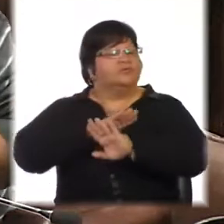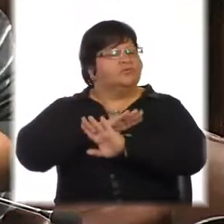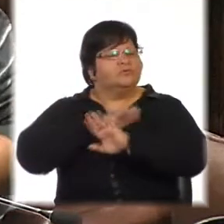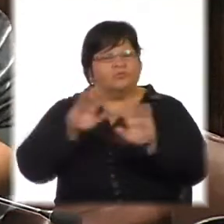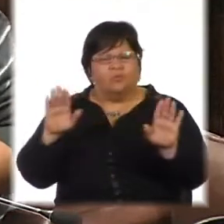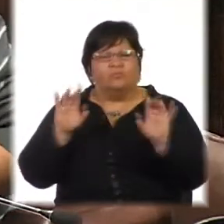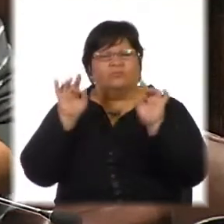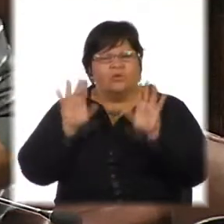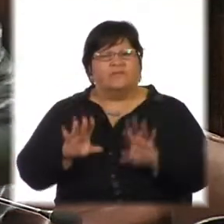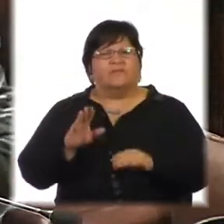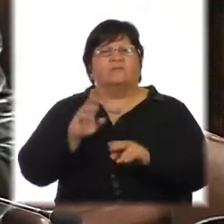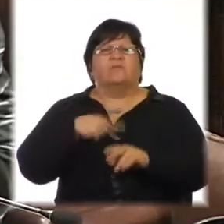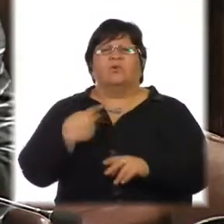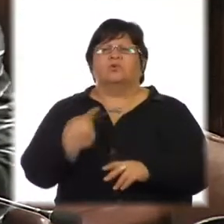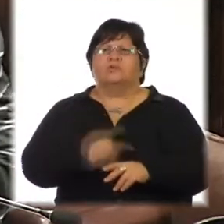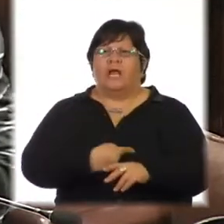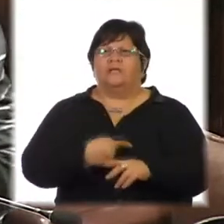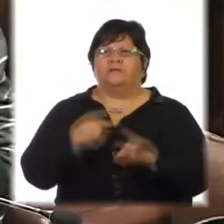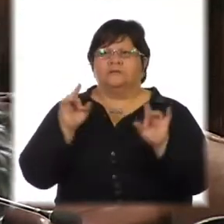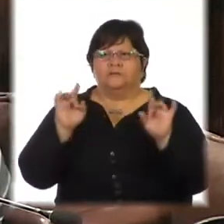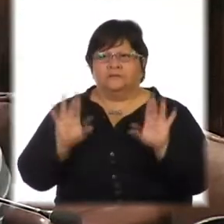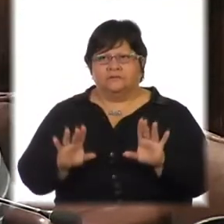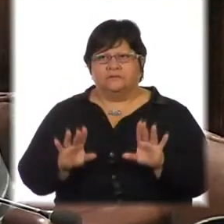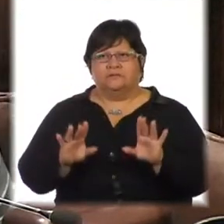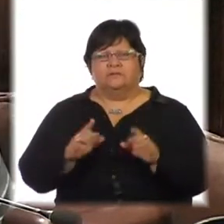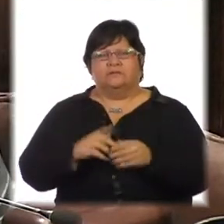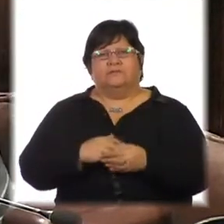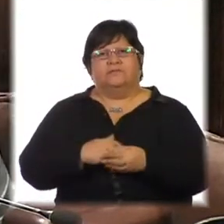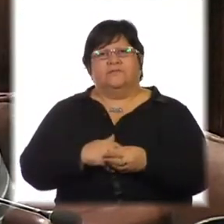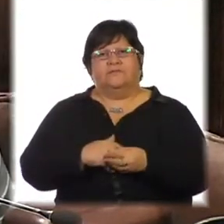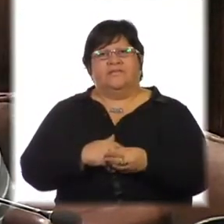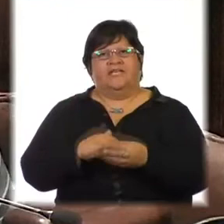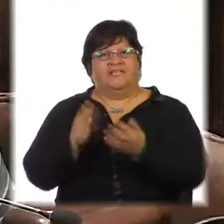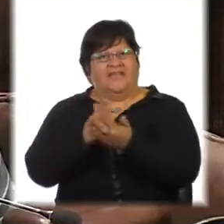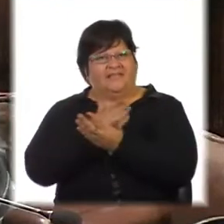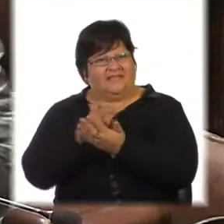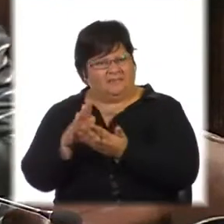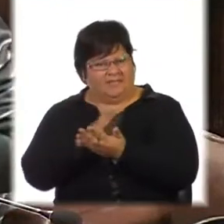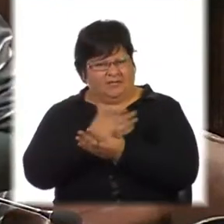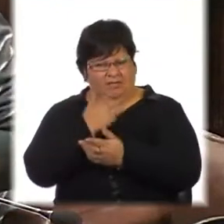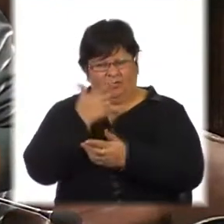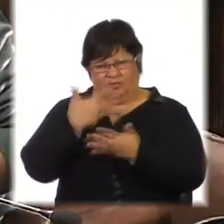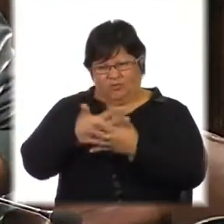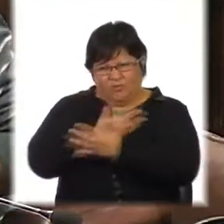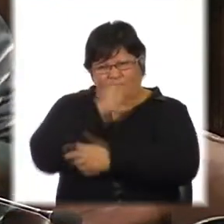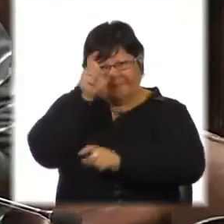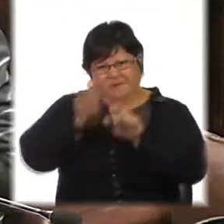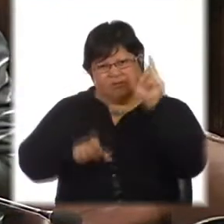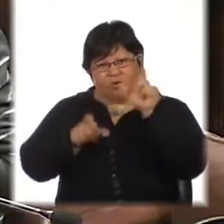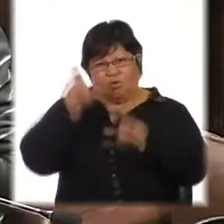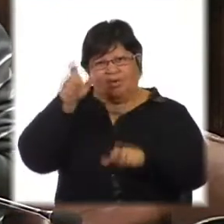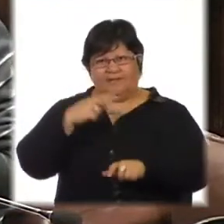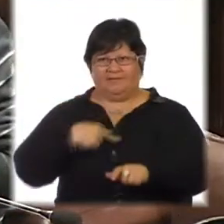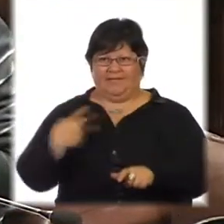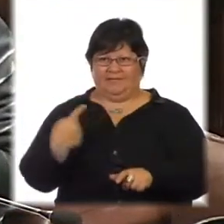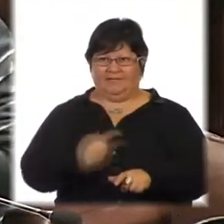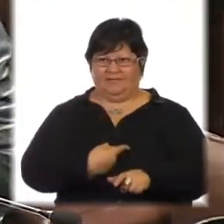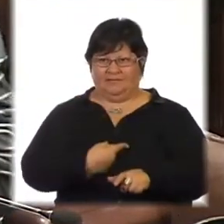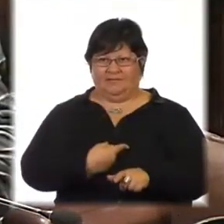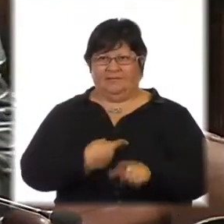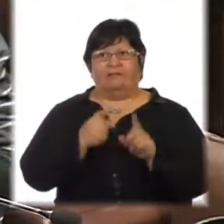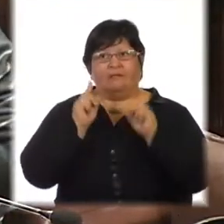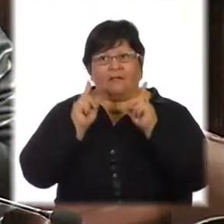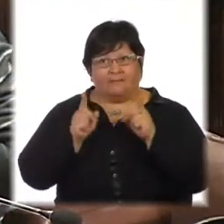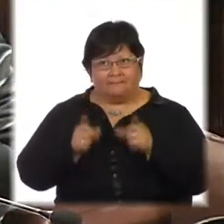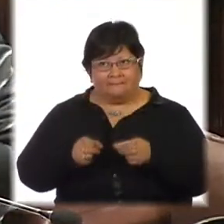ser trans. Esta discriminación sufrida por las personas trans también se da en el ámbito de la familia,